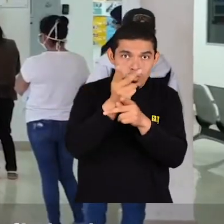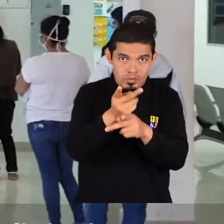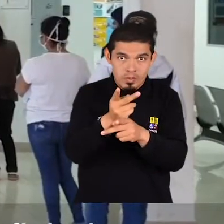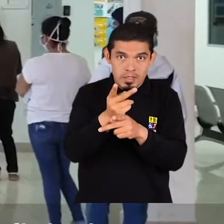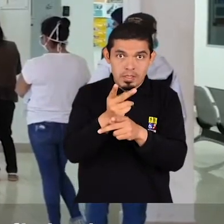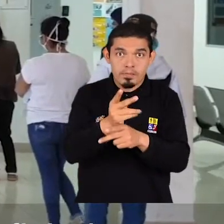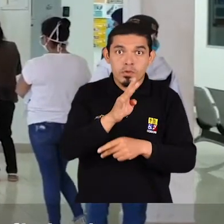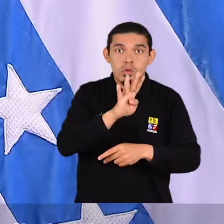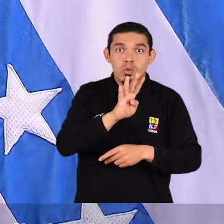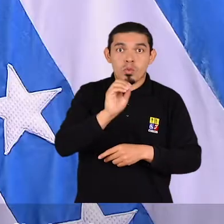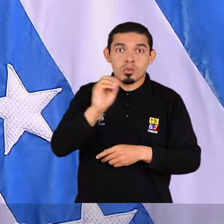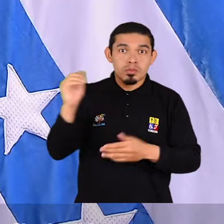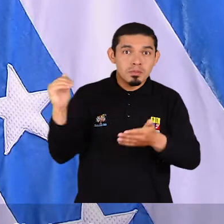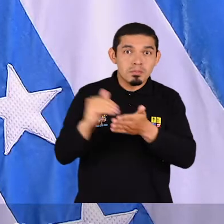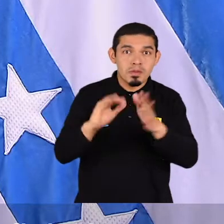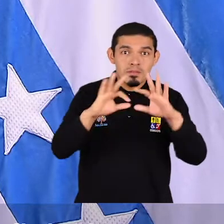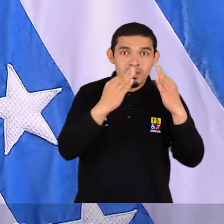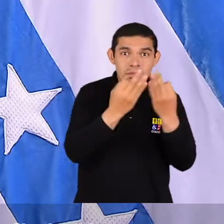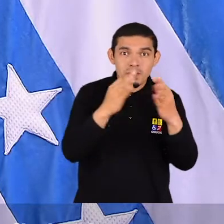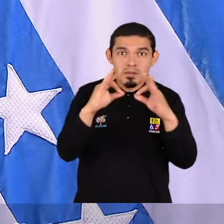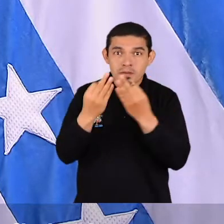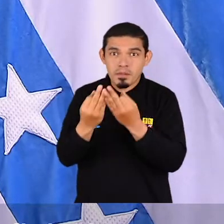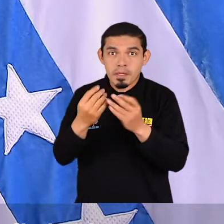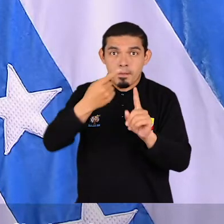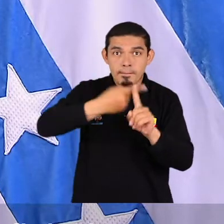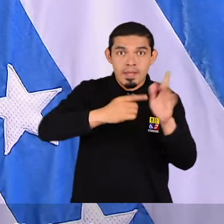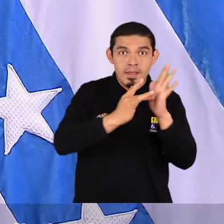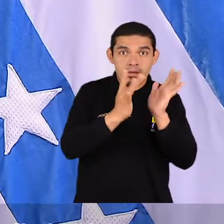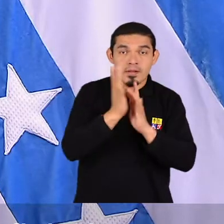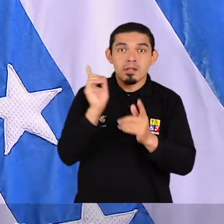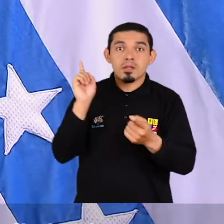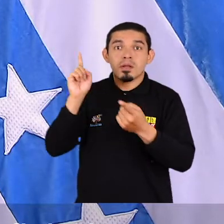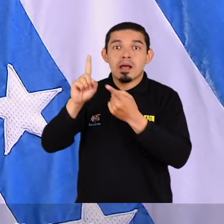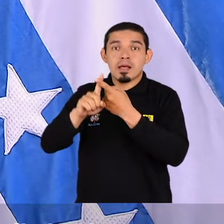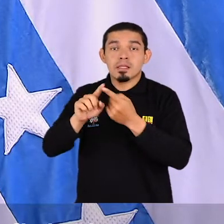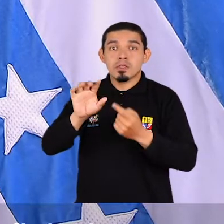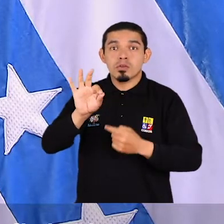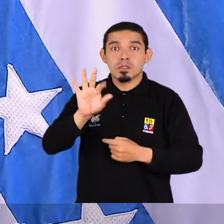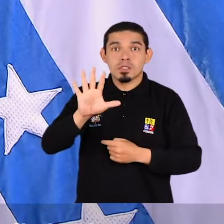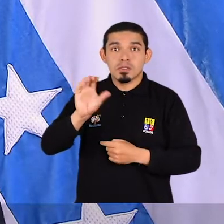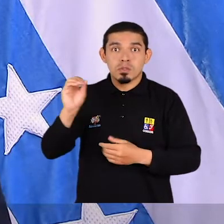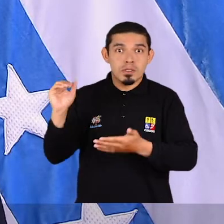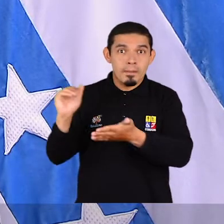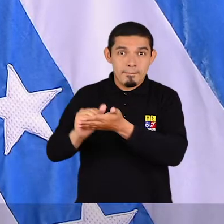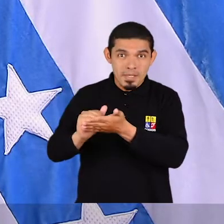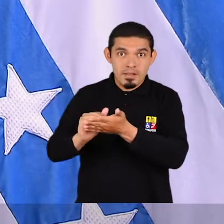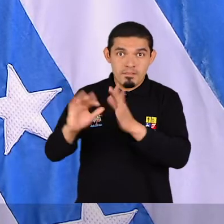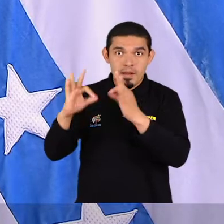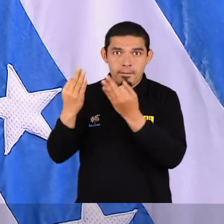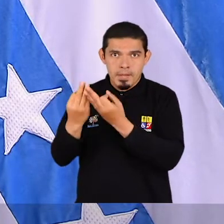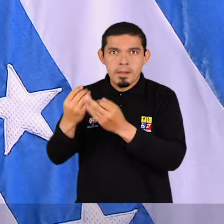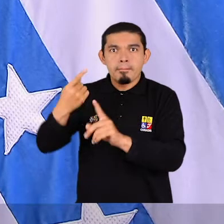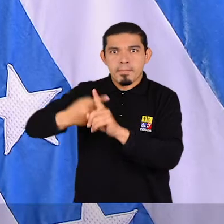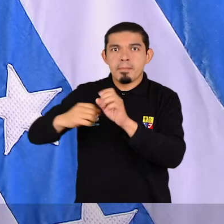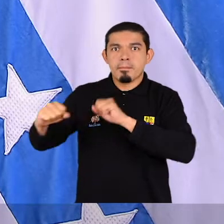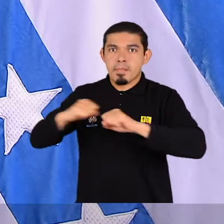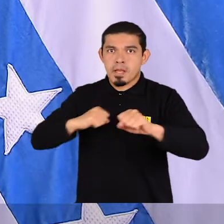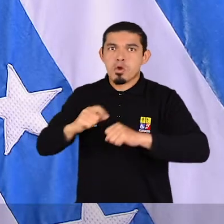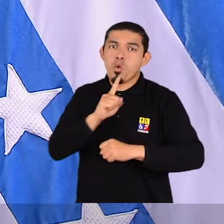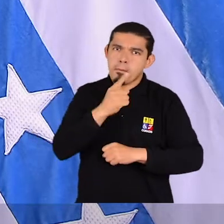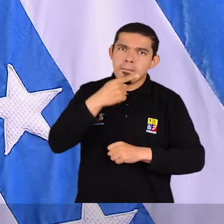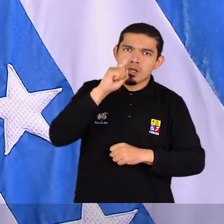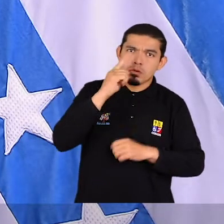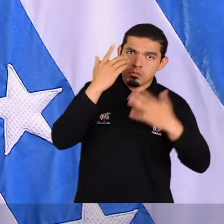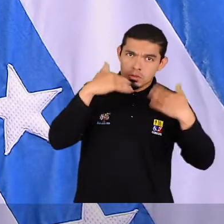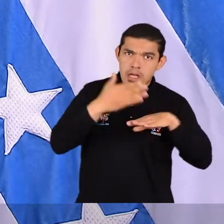Pasaremos de 400.000 familias beneficiadas en abril a 950.000 familias en mayo. Esto se suma al millón de familias que ya